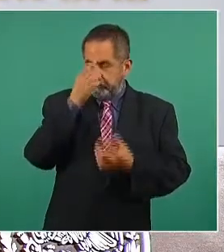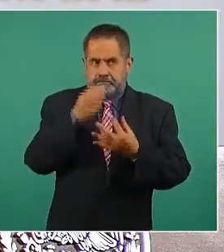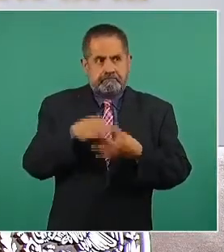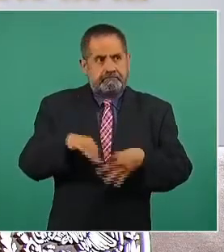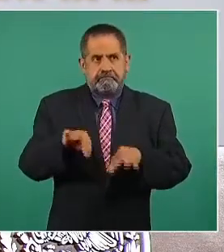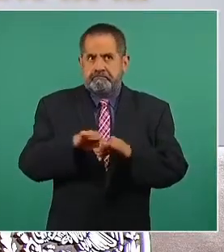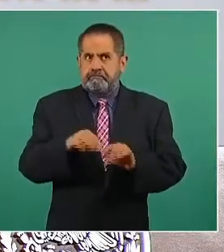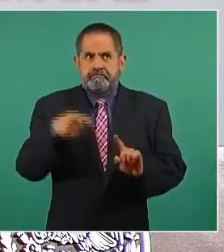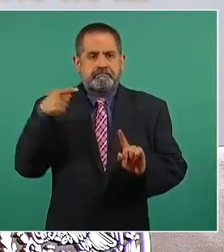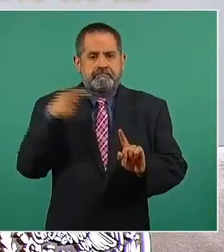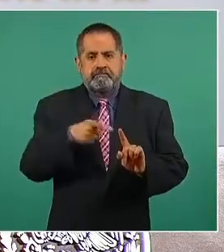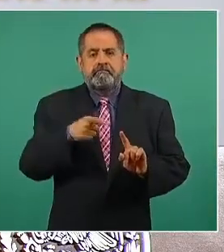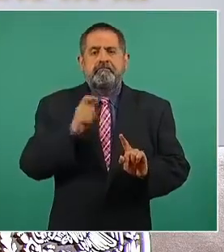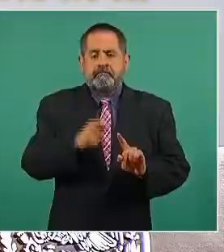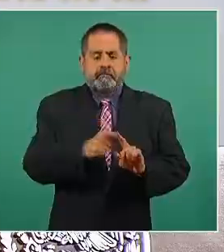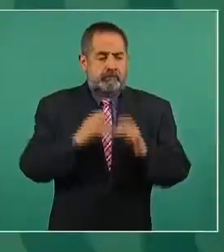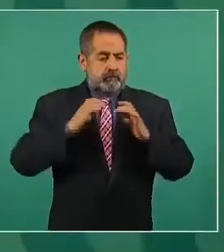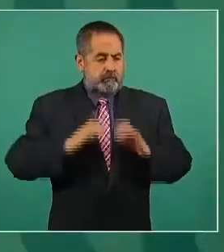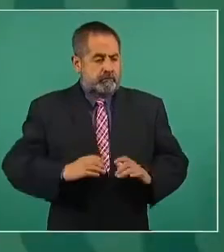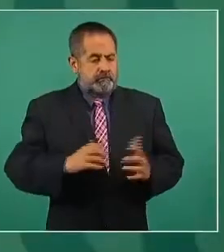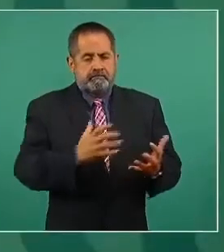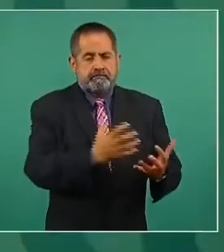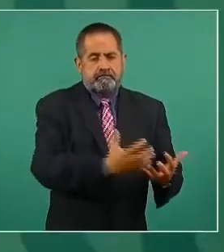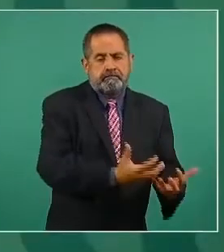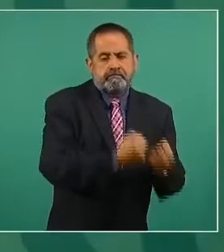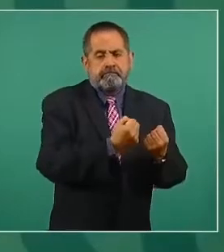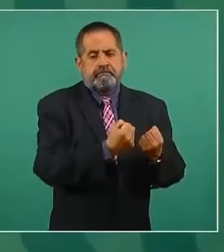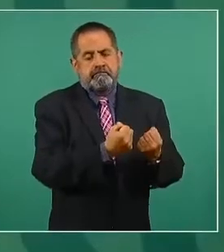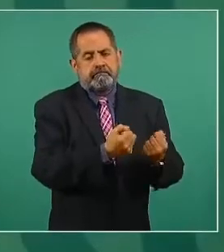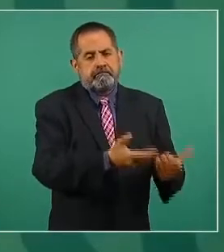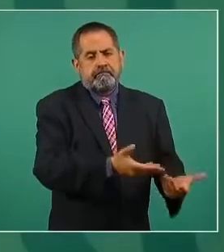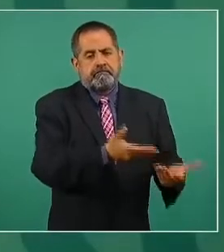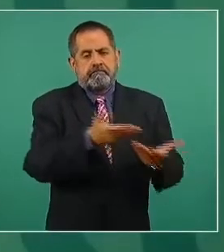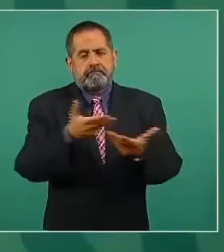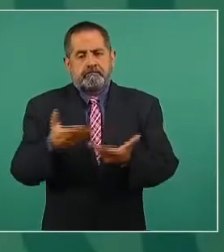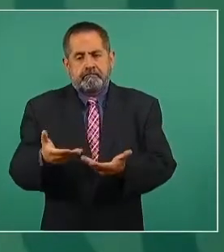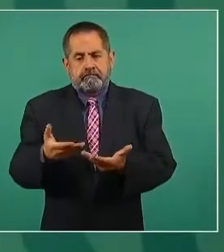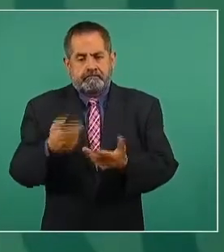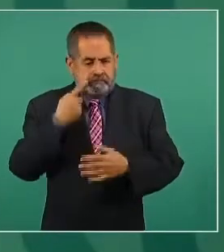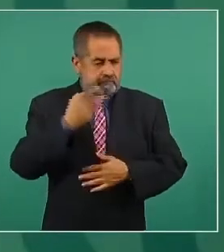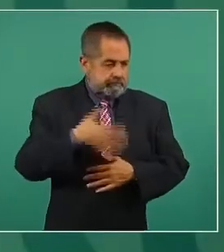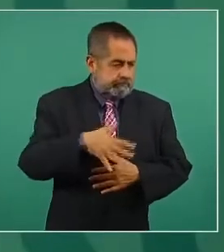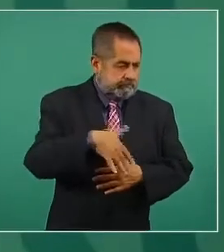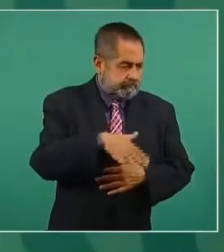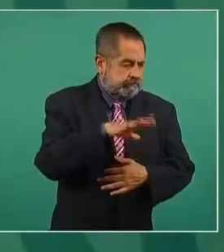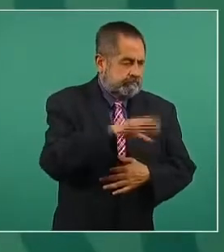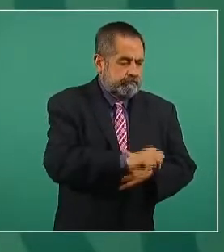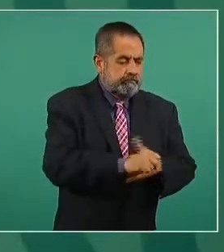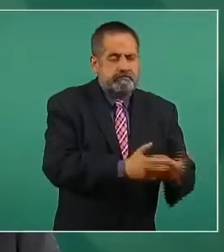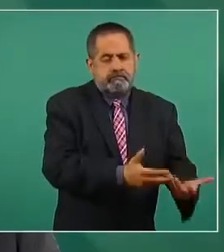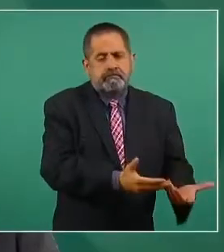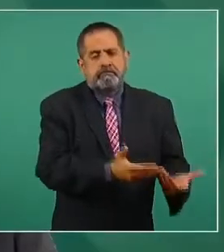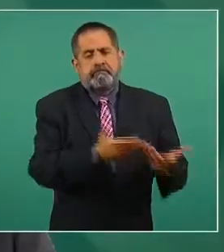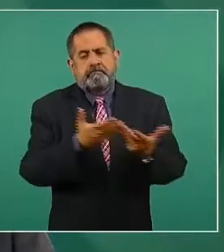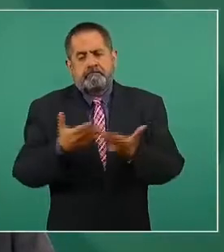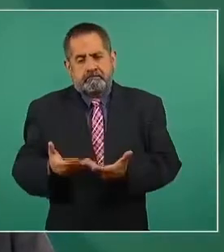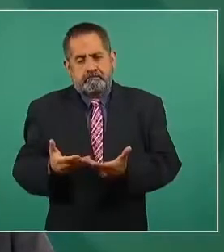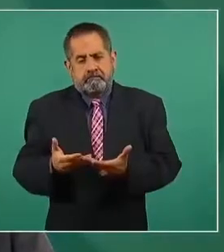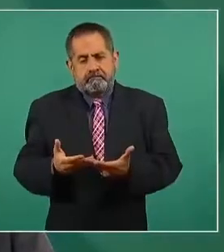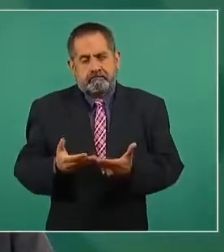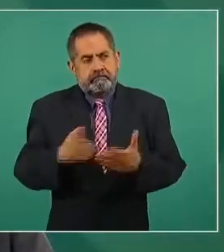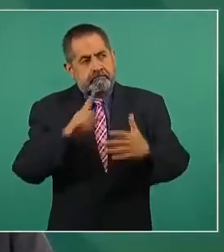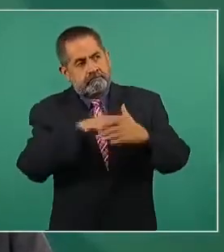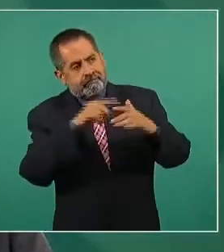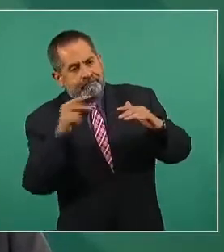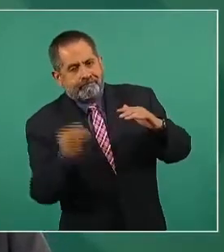era el rescate de los mineros atrapados.